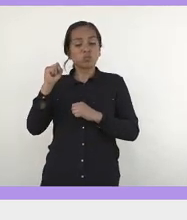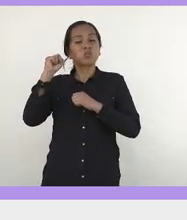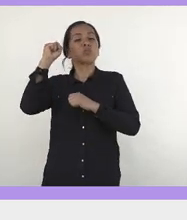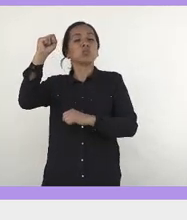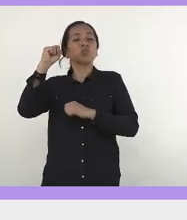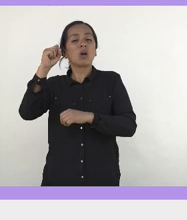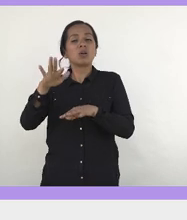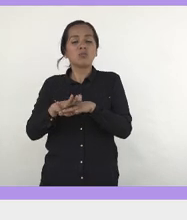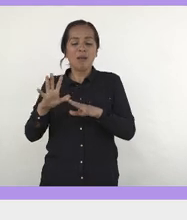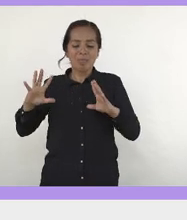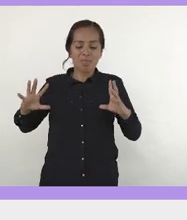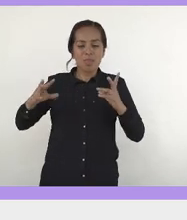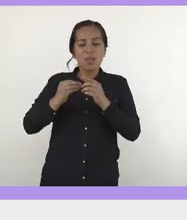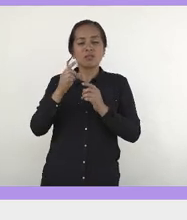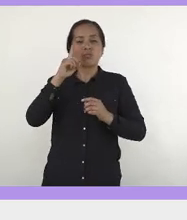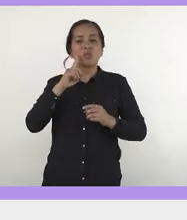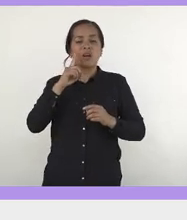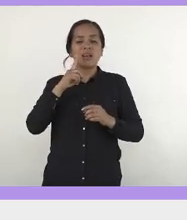marchamos todas juntas.